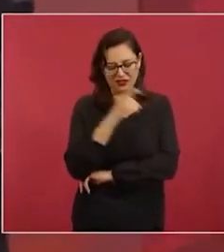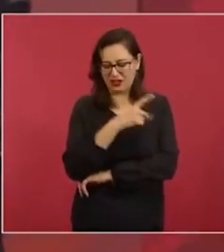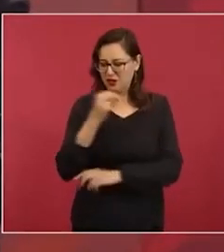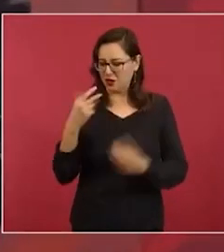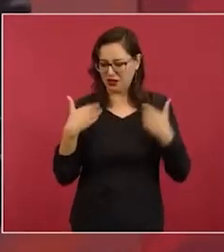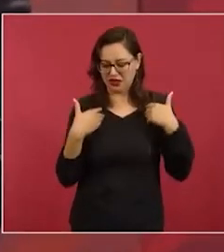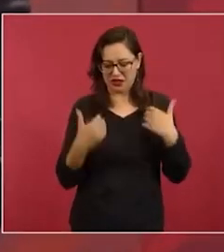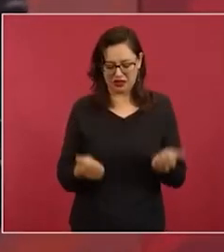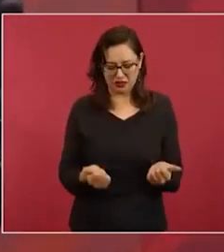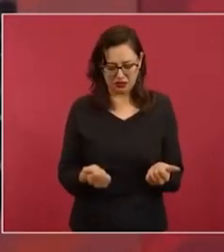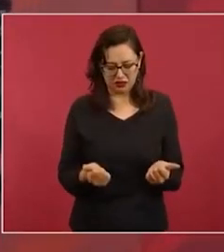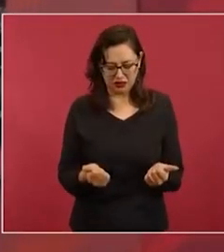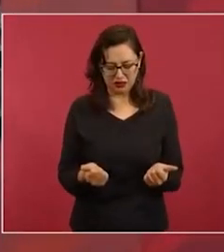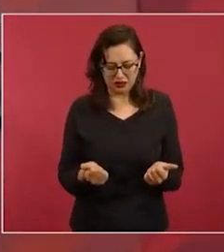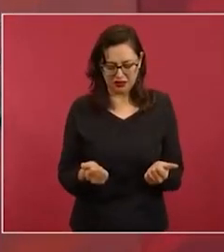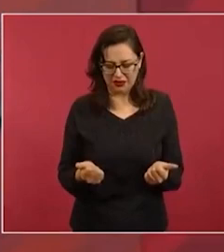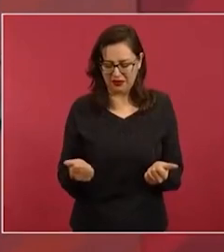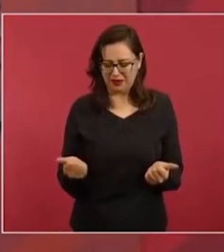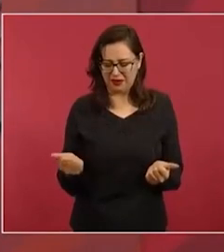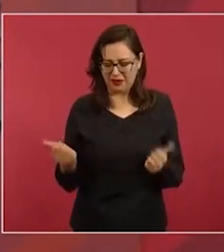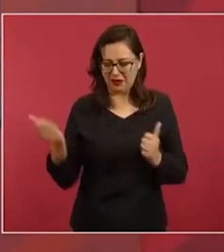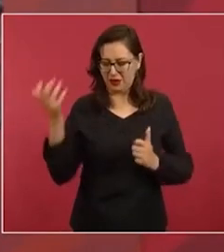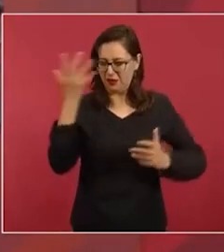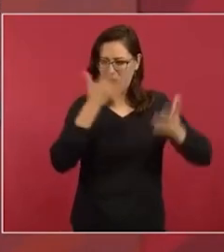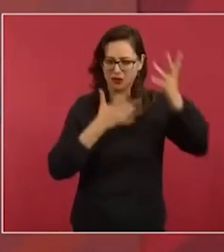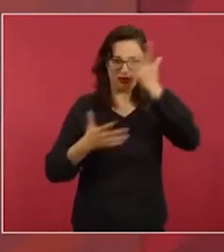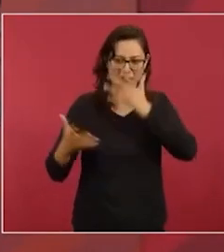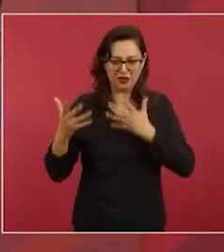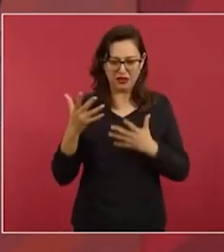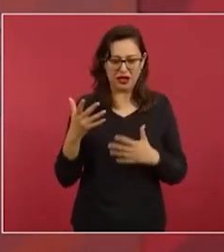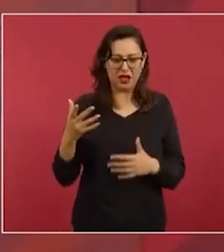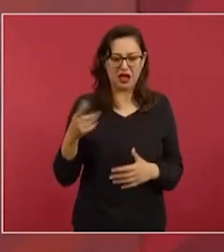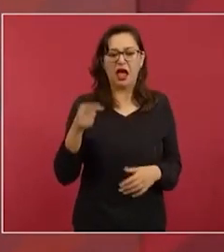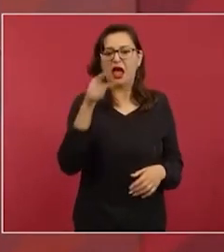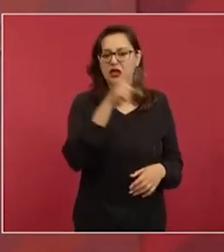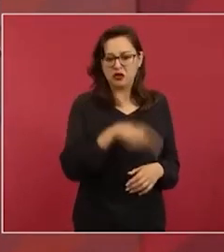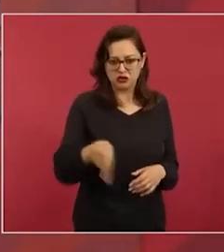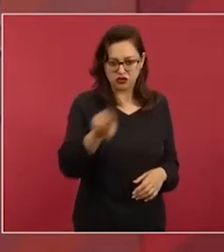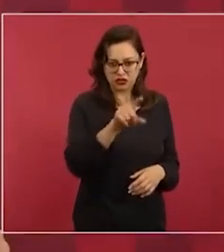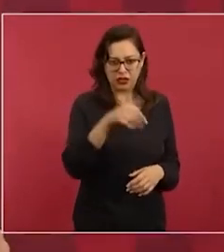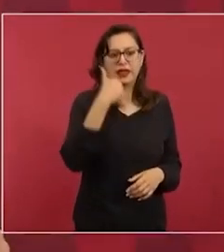a favor de que se lleve a cabo la revocación.